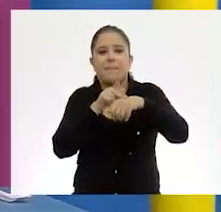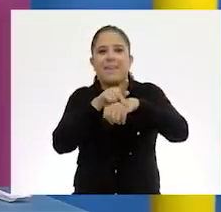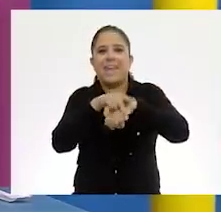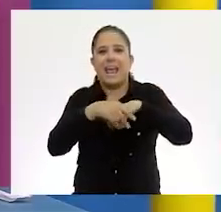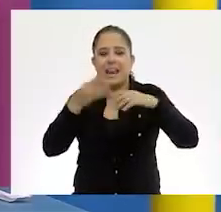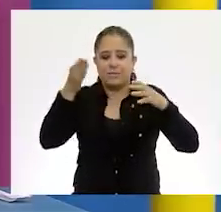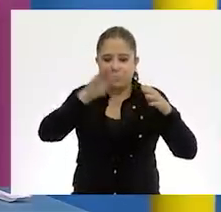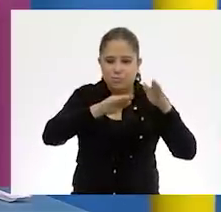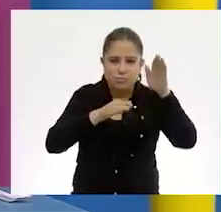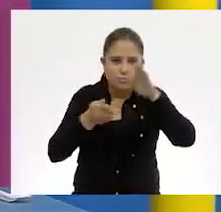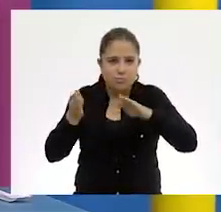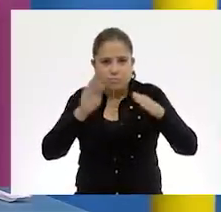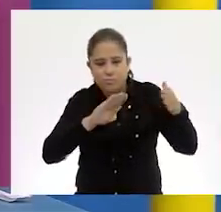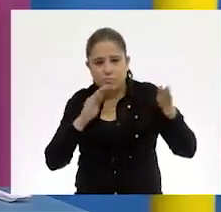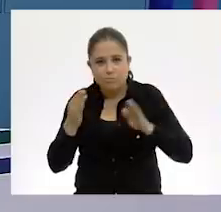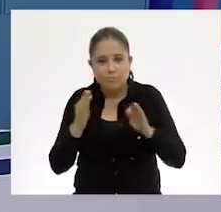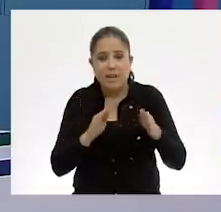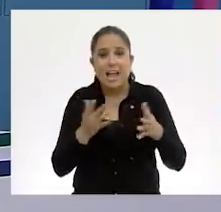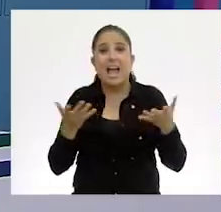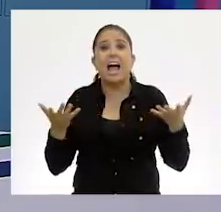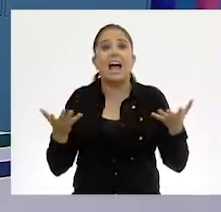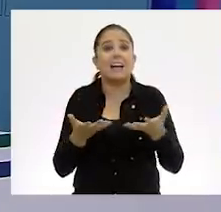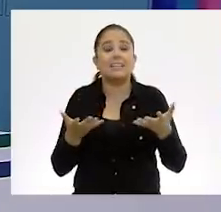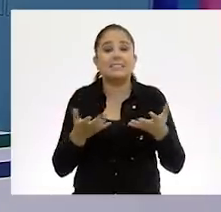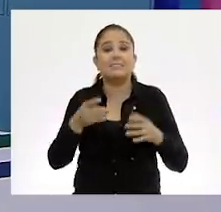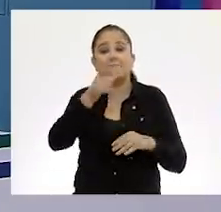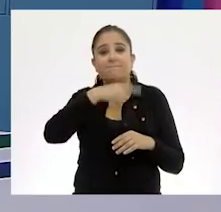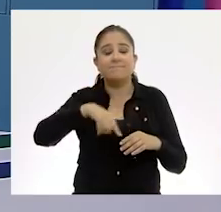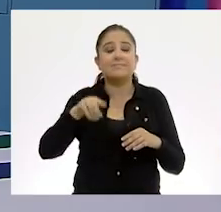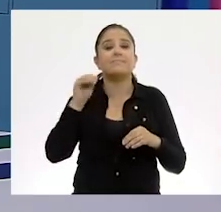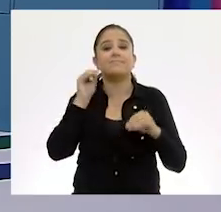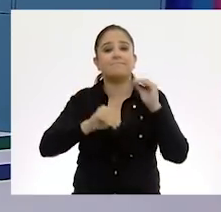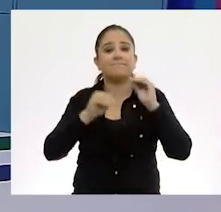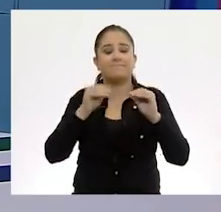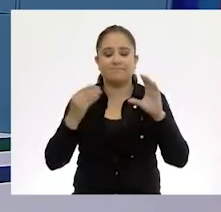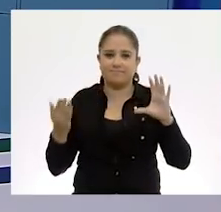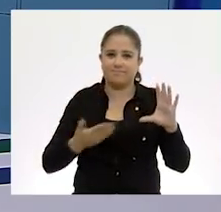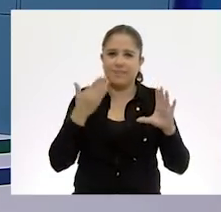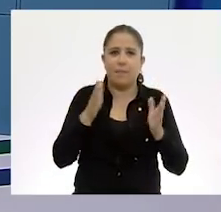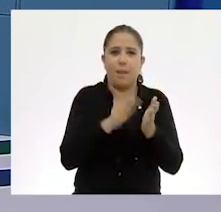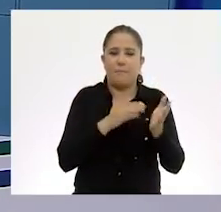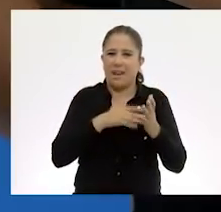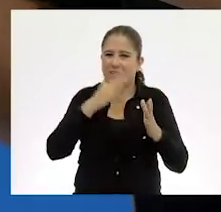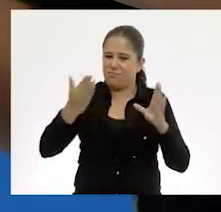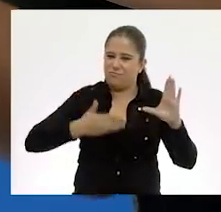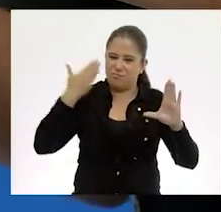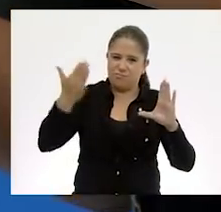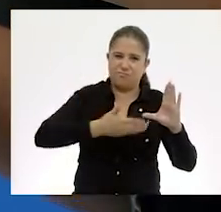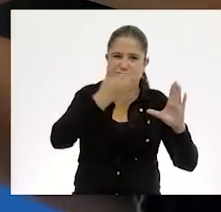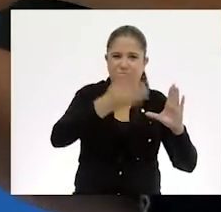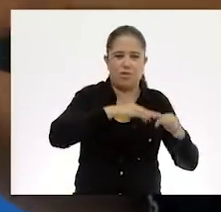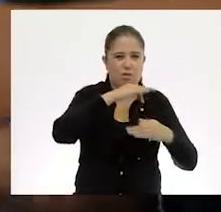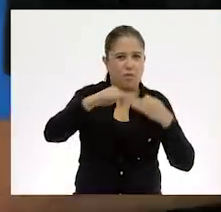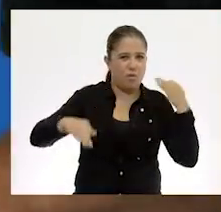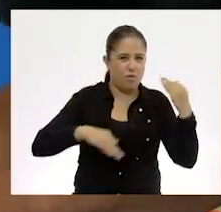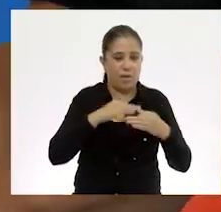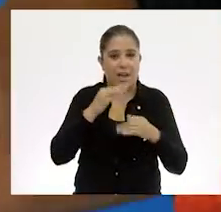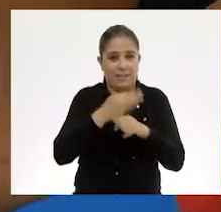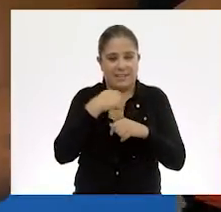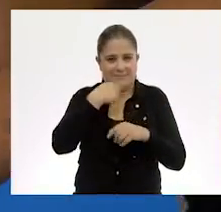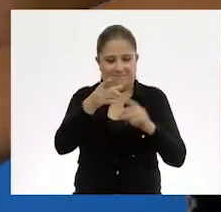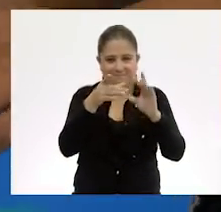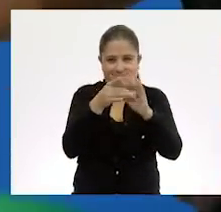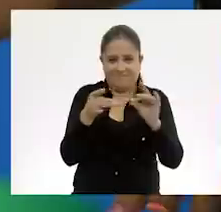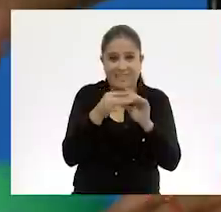¡Wow! Entonces, lo que vamos a ir haciendo es que lo vamos a ir forrando todo. Pero este es un truco que yo les doy.